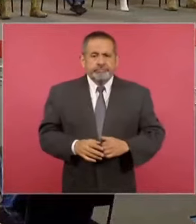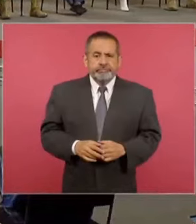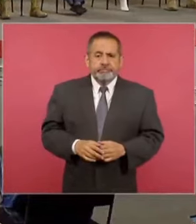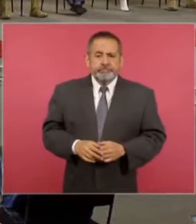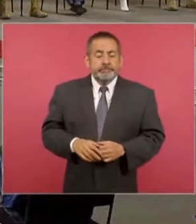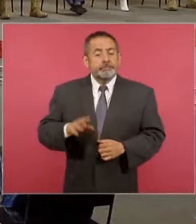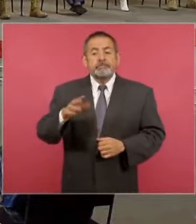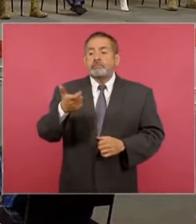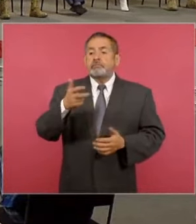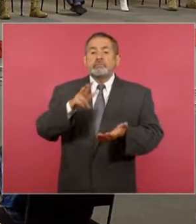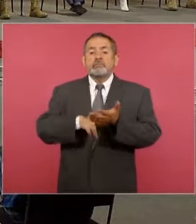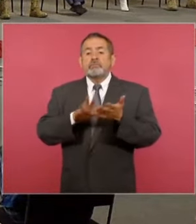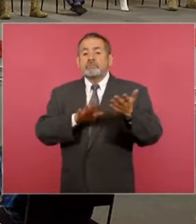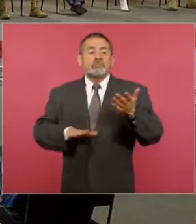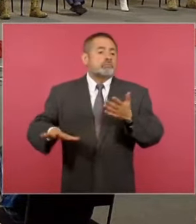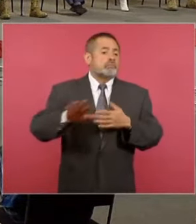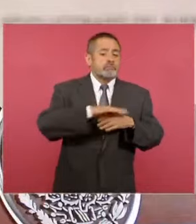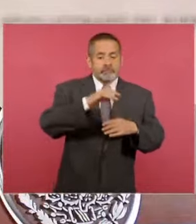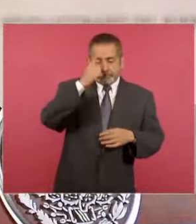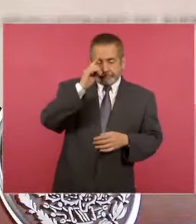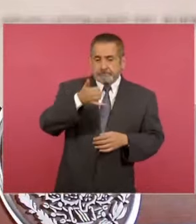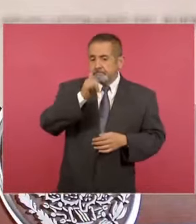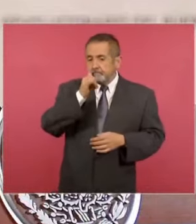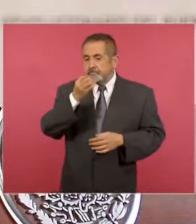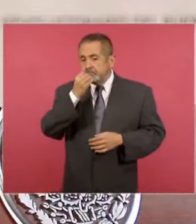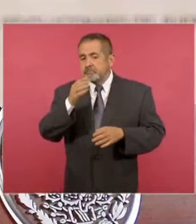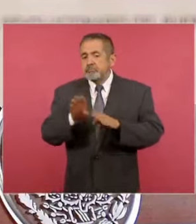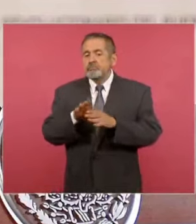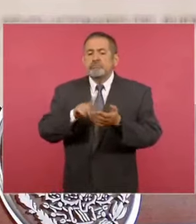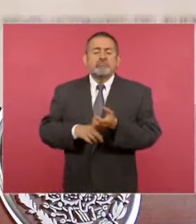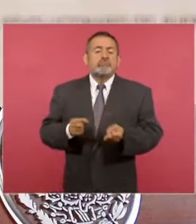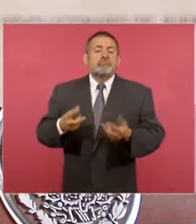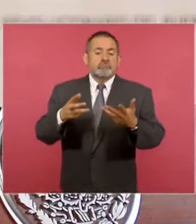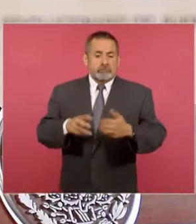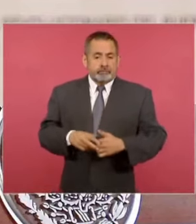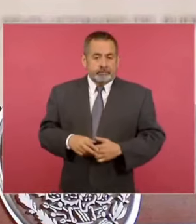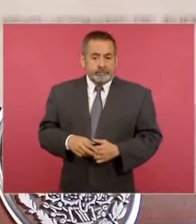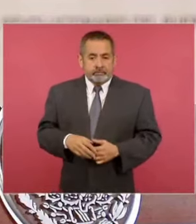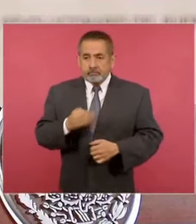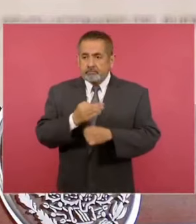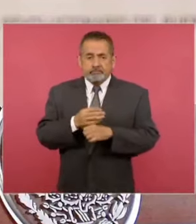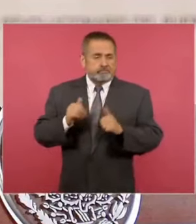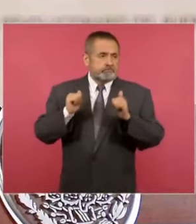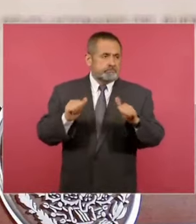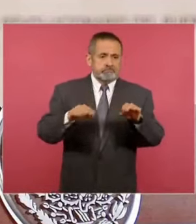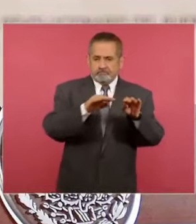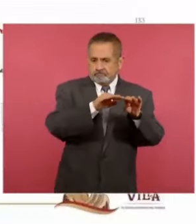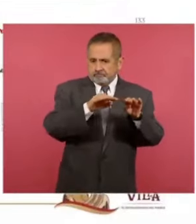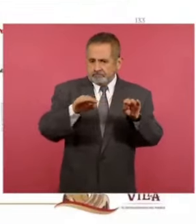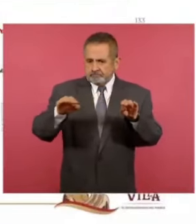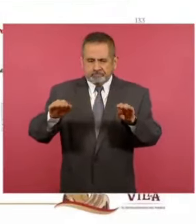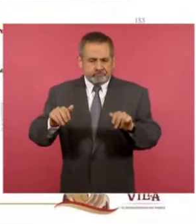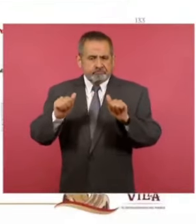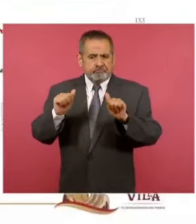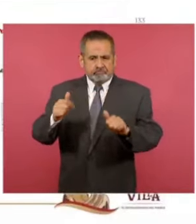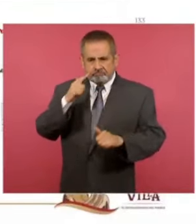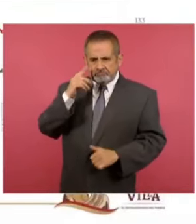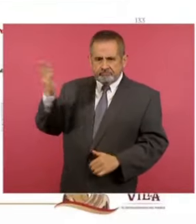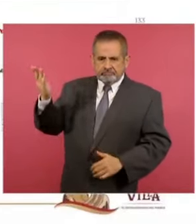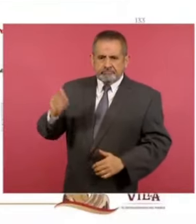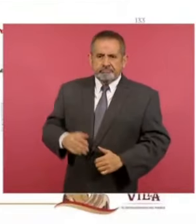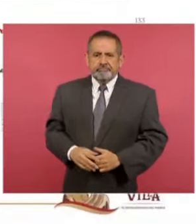Índice Nacional de Precios al Consumidor para Bebidas y Alimentos y vemos que hay estabilidad otra vez en este